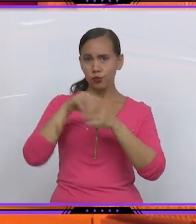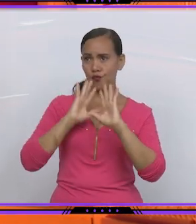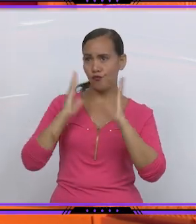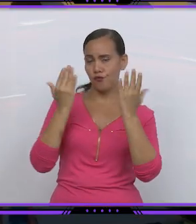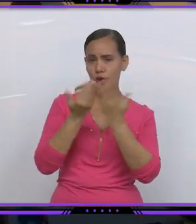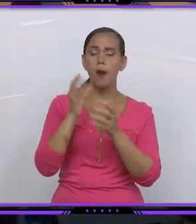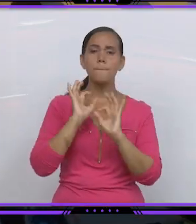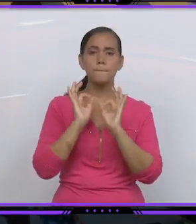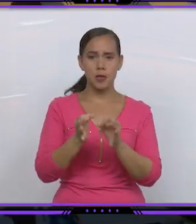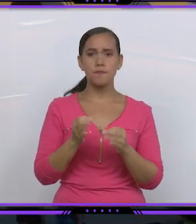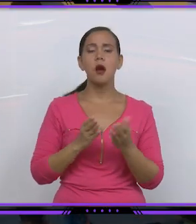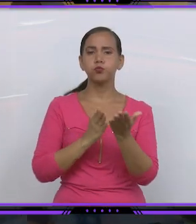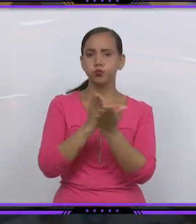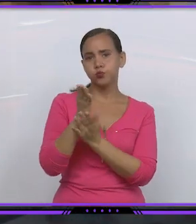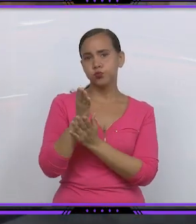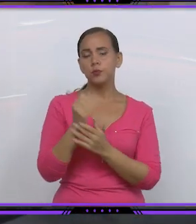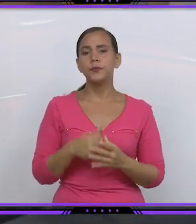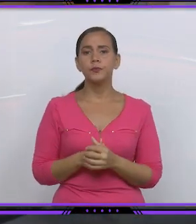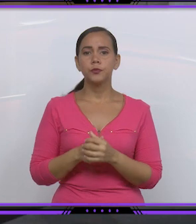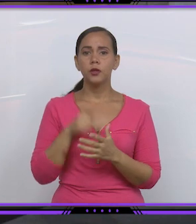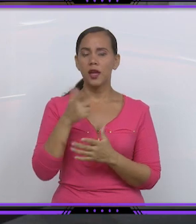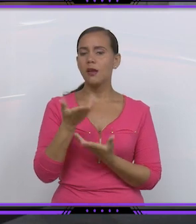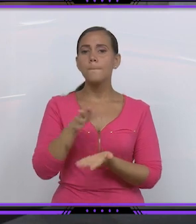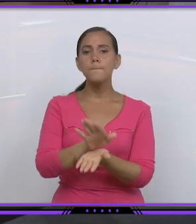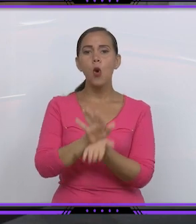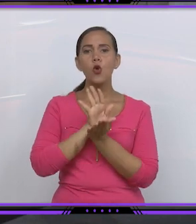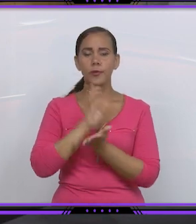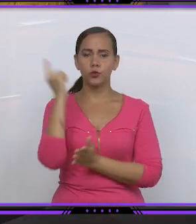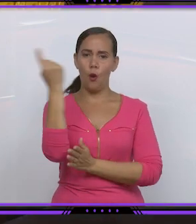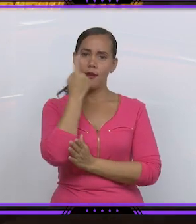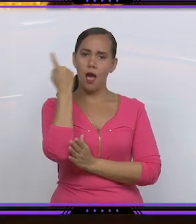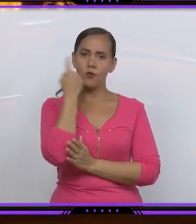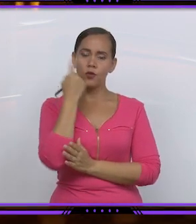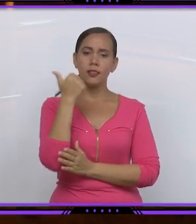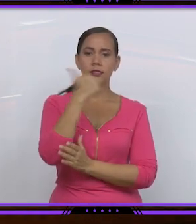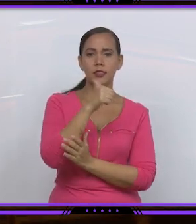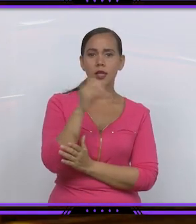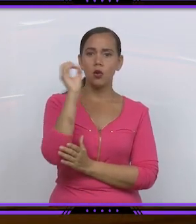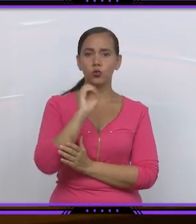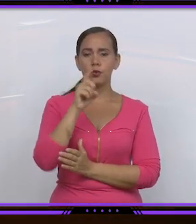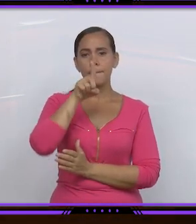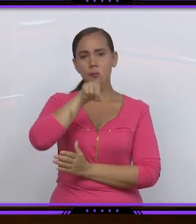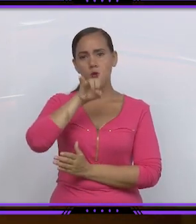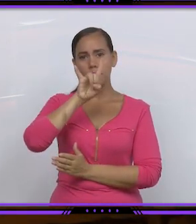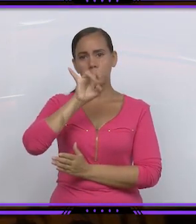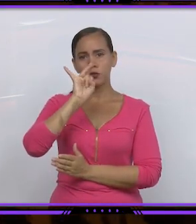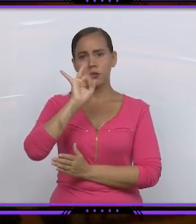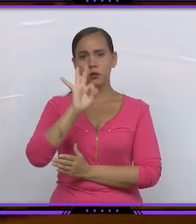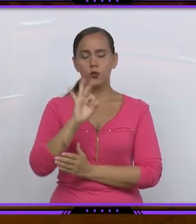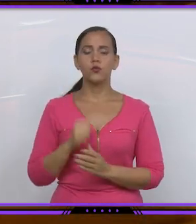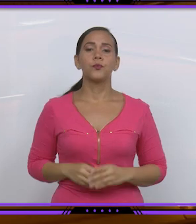original de madera cualidades que permitieron declararlo monumento nacional desde el 10 de octubre de 1978